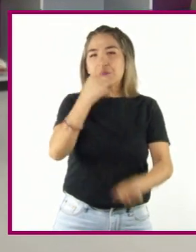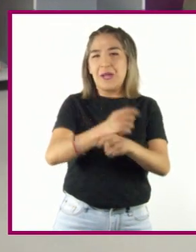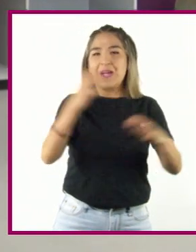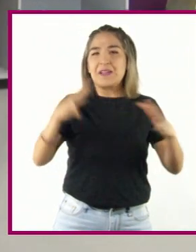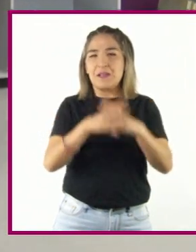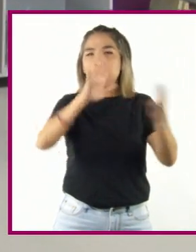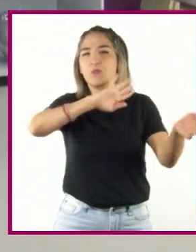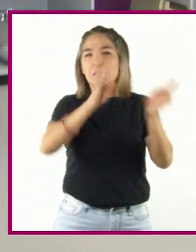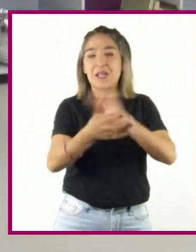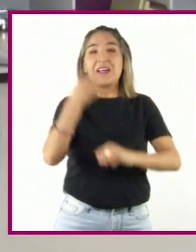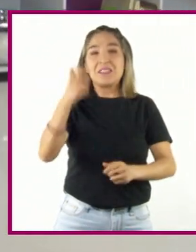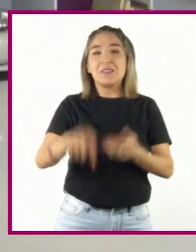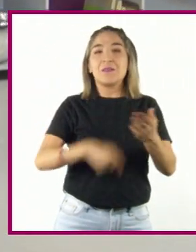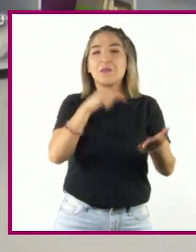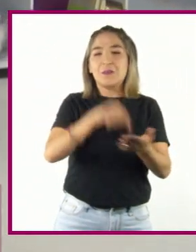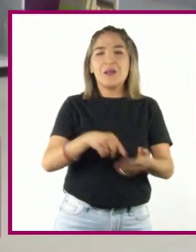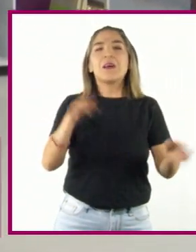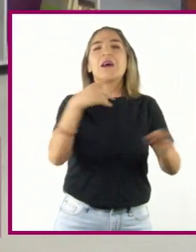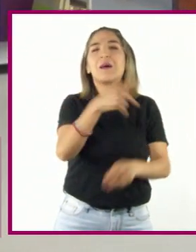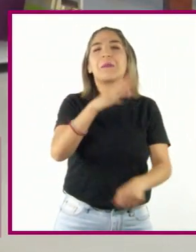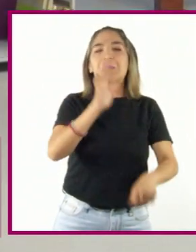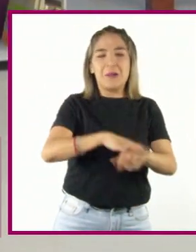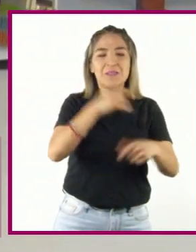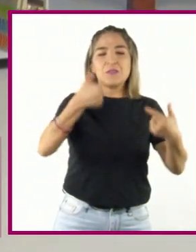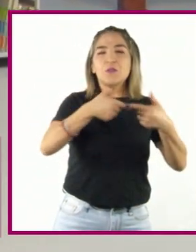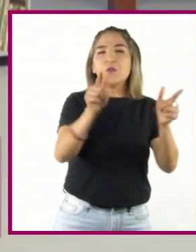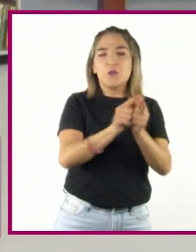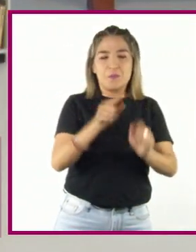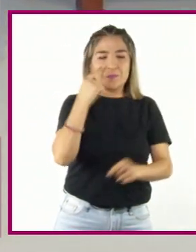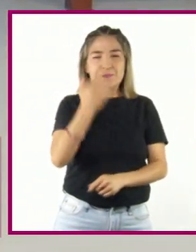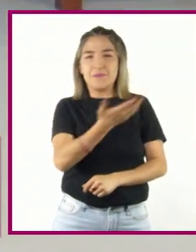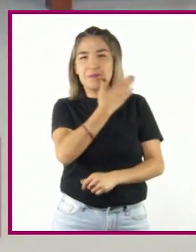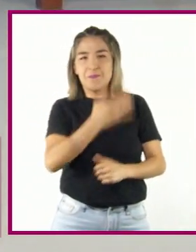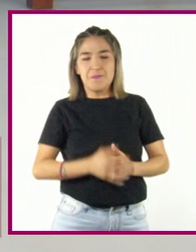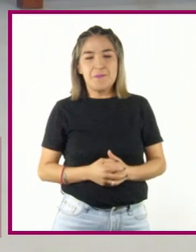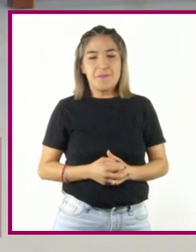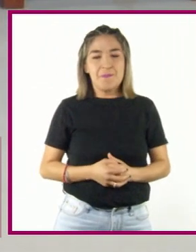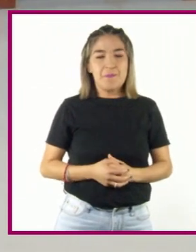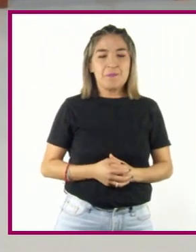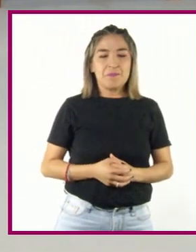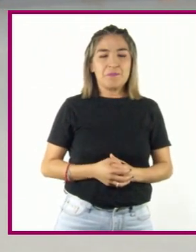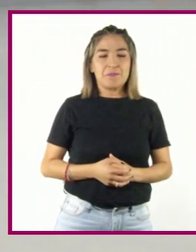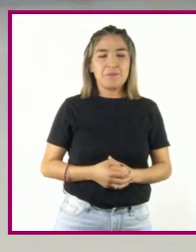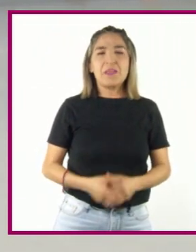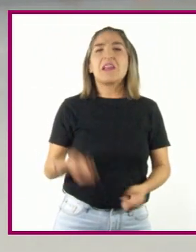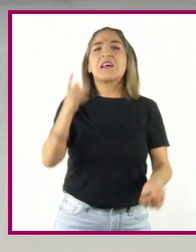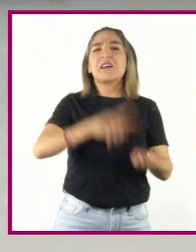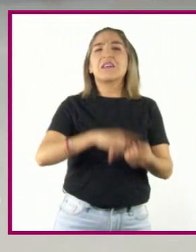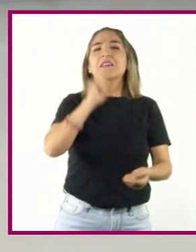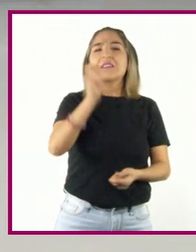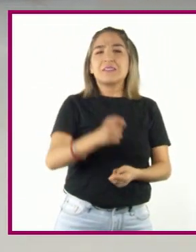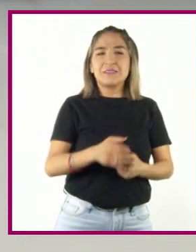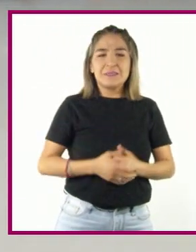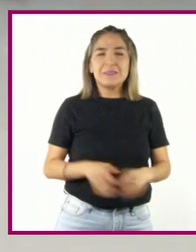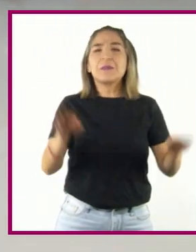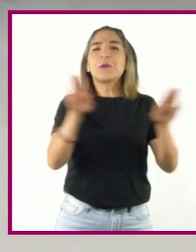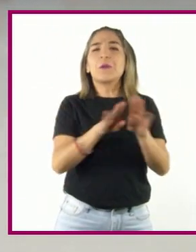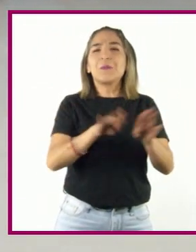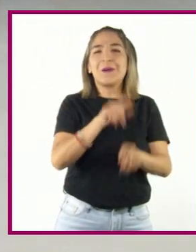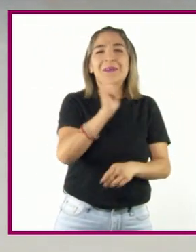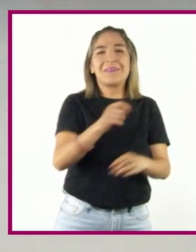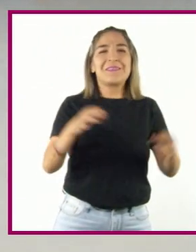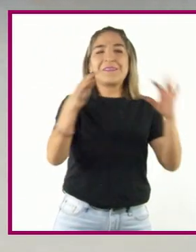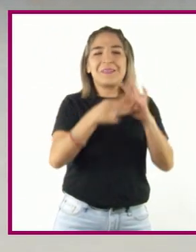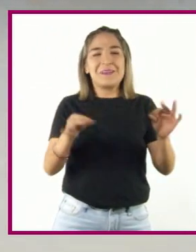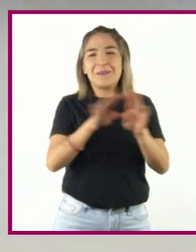En Ruanda existen dos grandes grupos étnicos, los Tutsi y los Hutu. Los Tutsi, aunque eran la minoría étnica, tuvieron